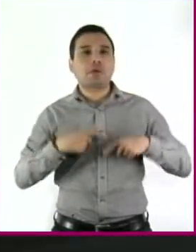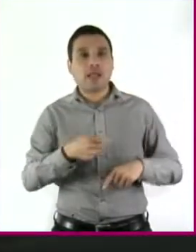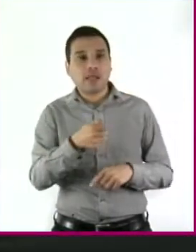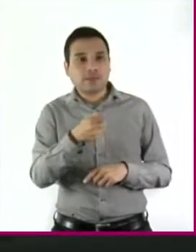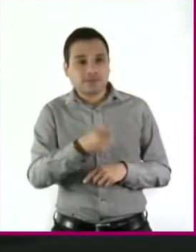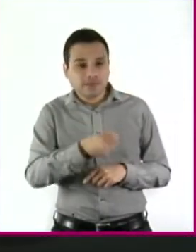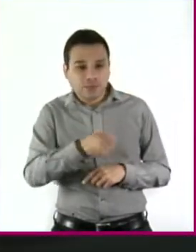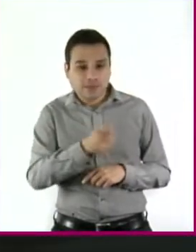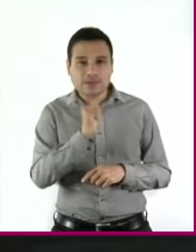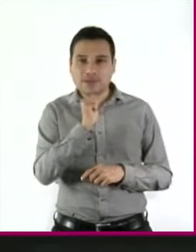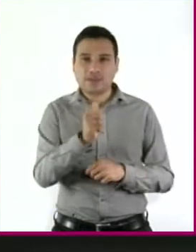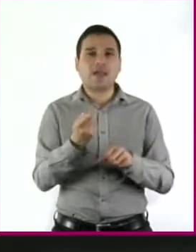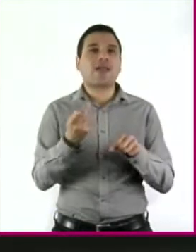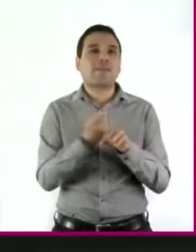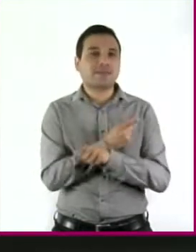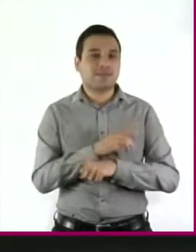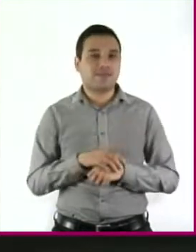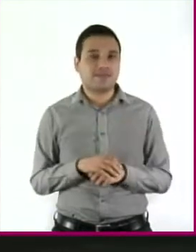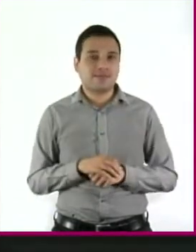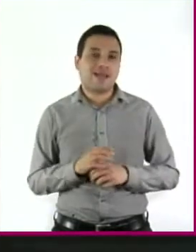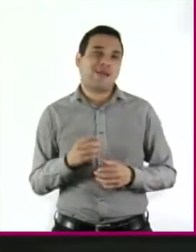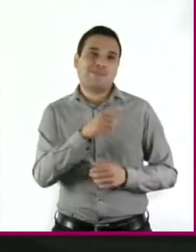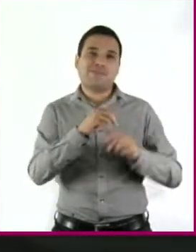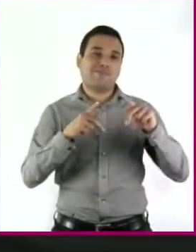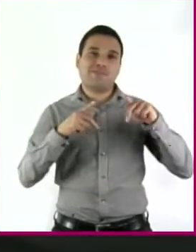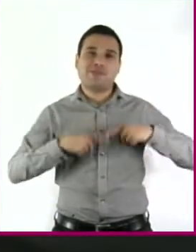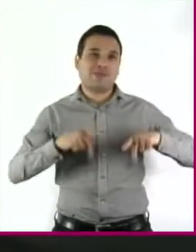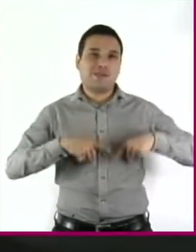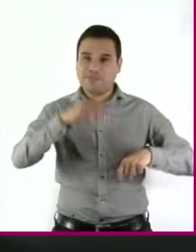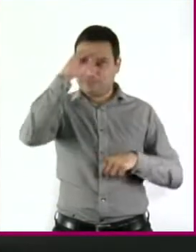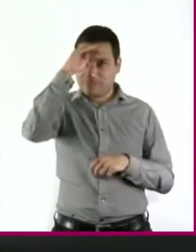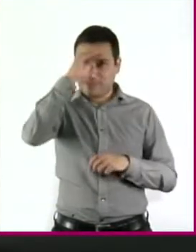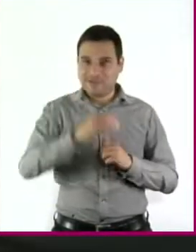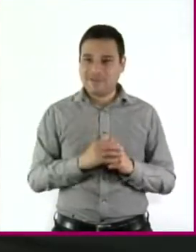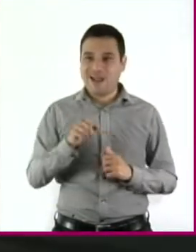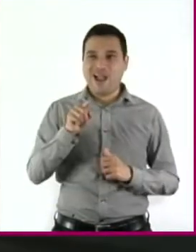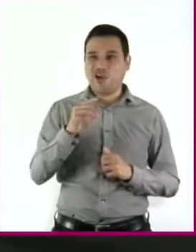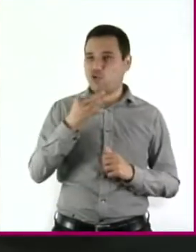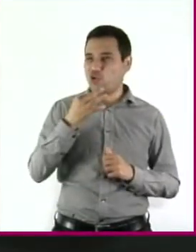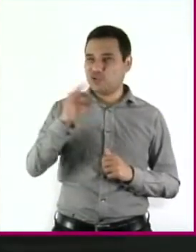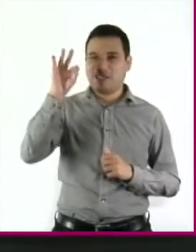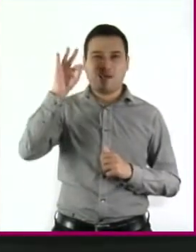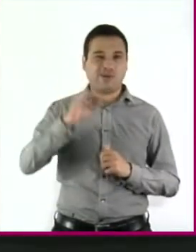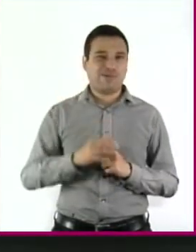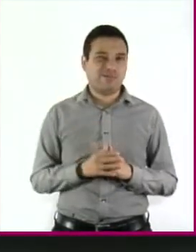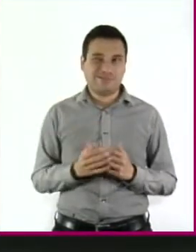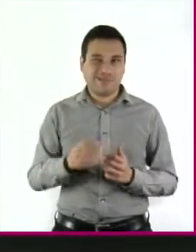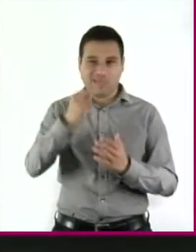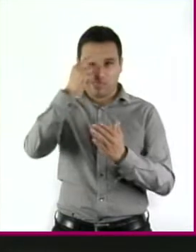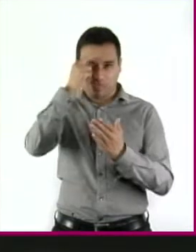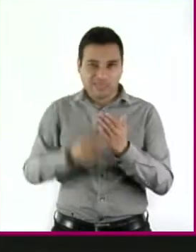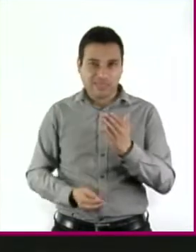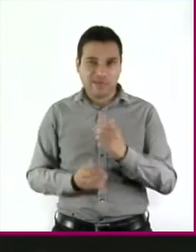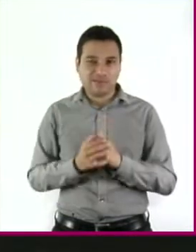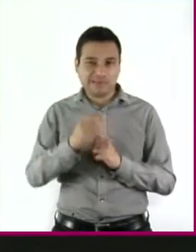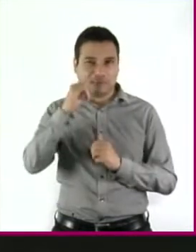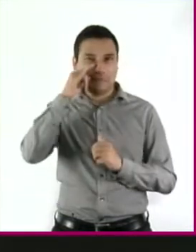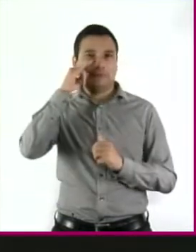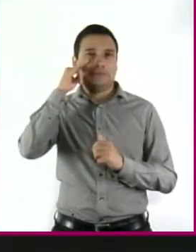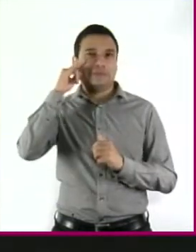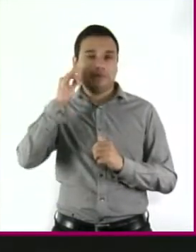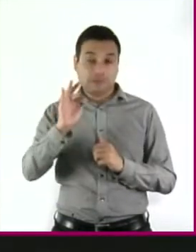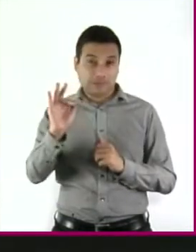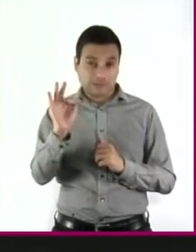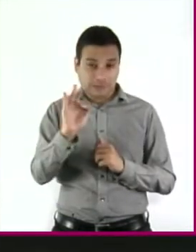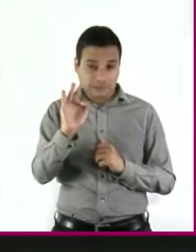Seguramente nos calificarán de groseros y la persona podría sentirse herida o ignorada. ¿Tenemos